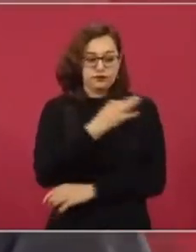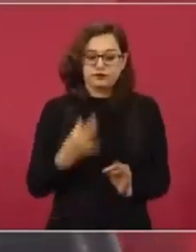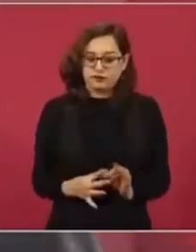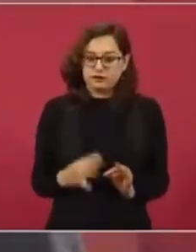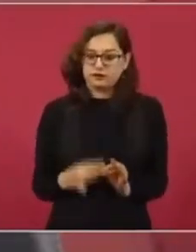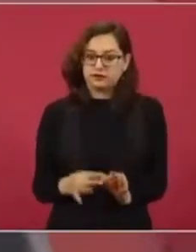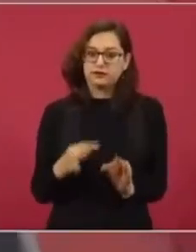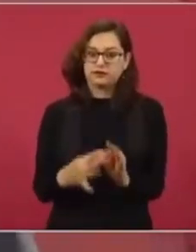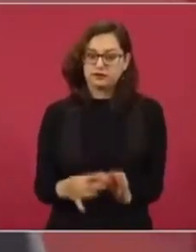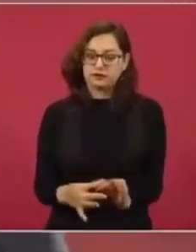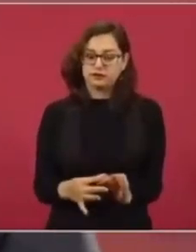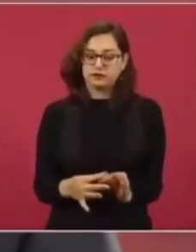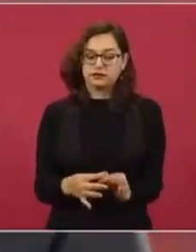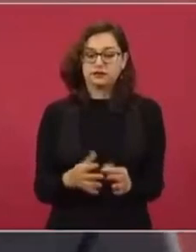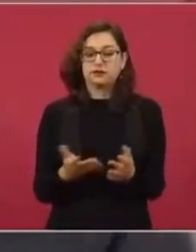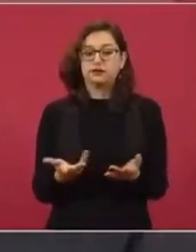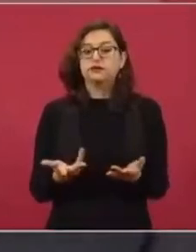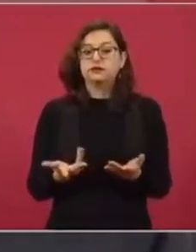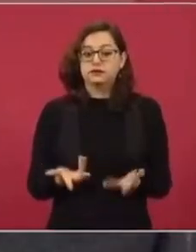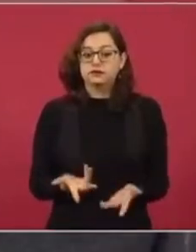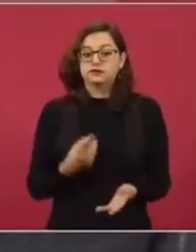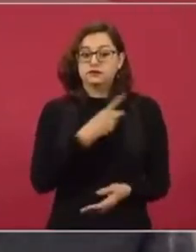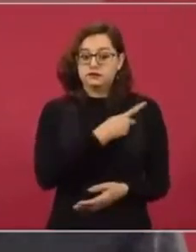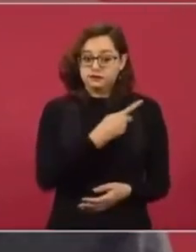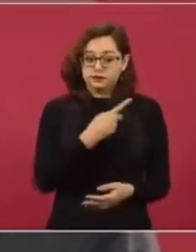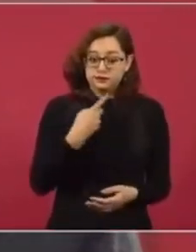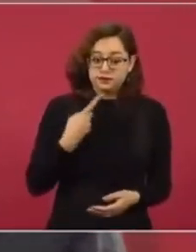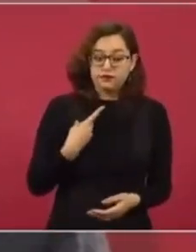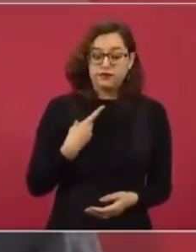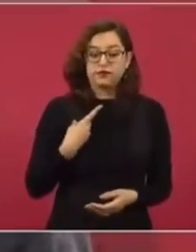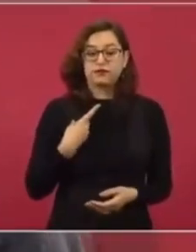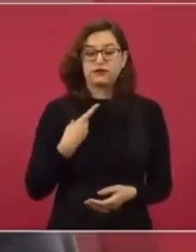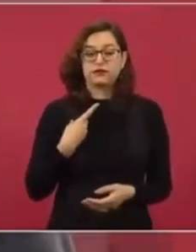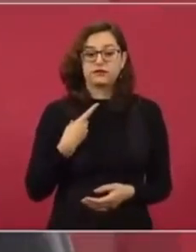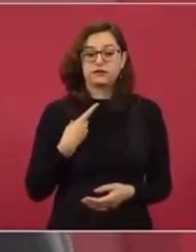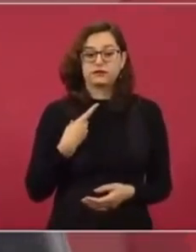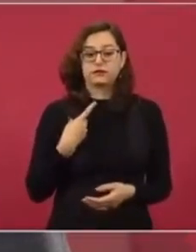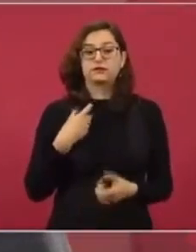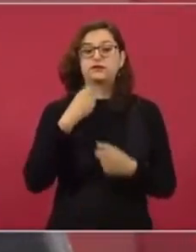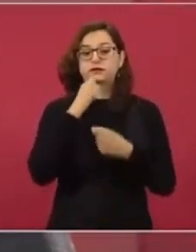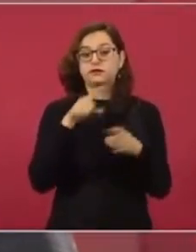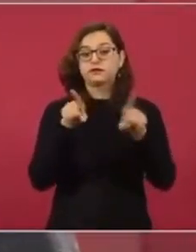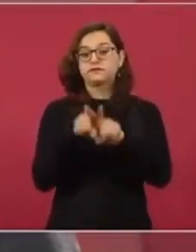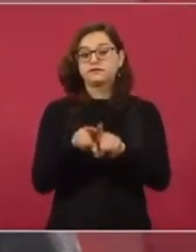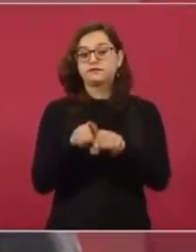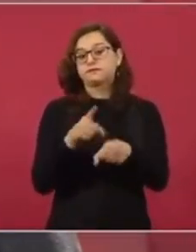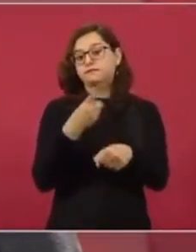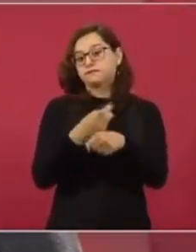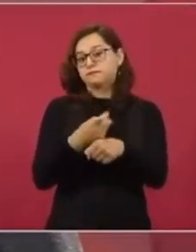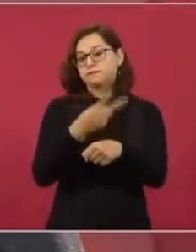no dejar de aplicarnos la vacuna de refuerzo,